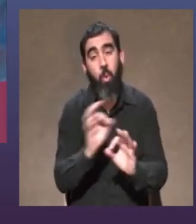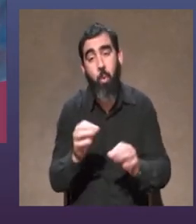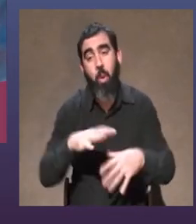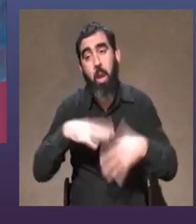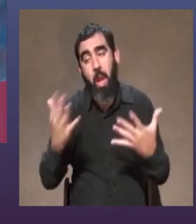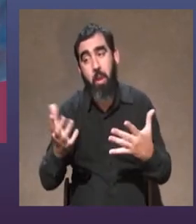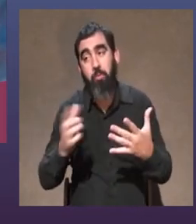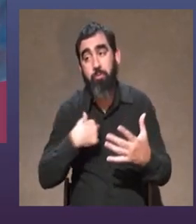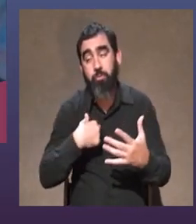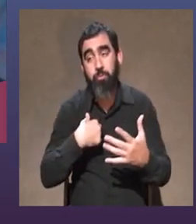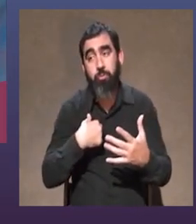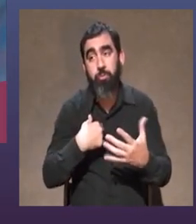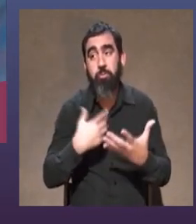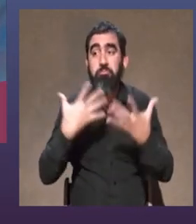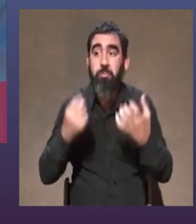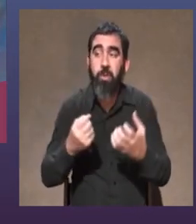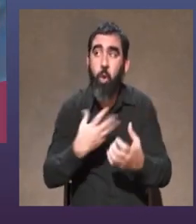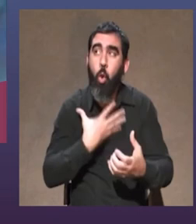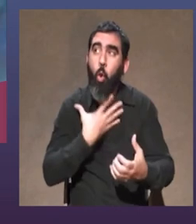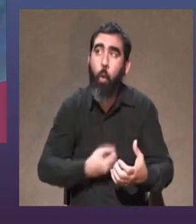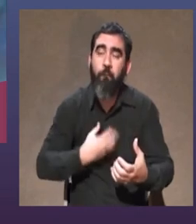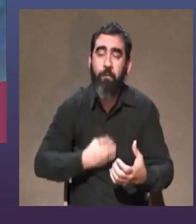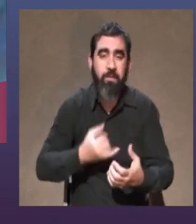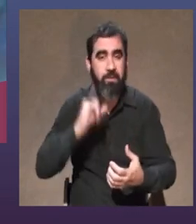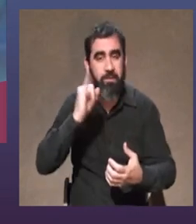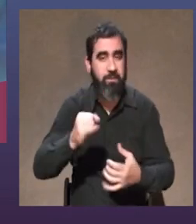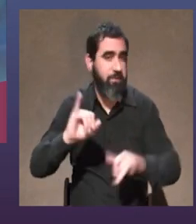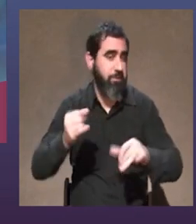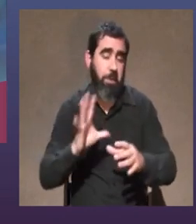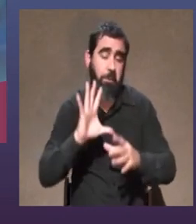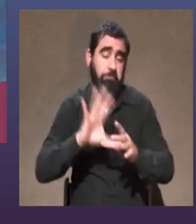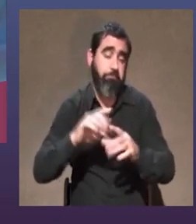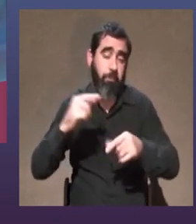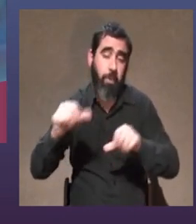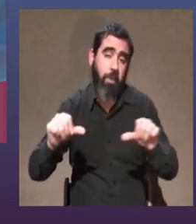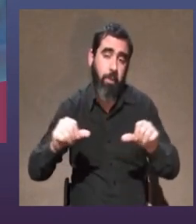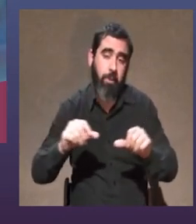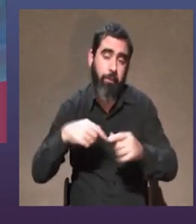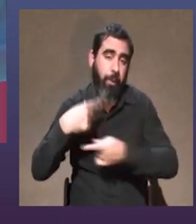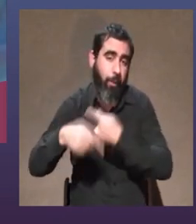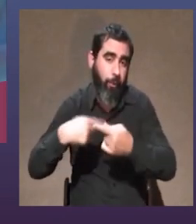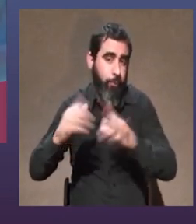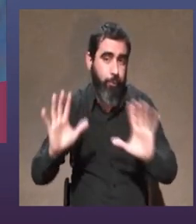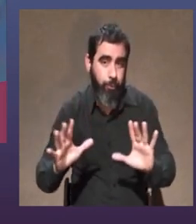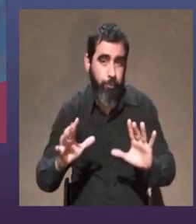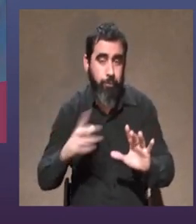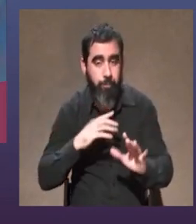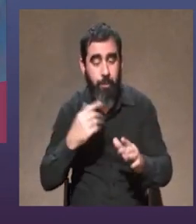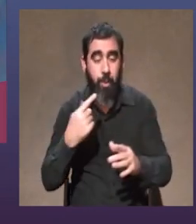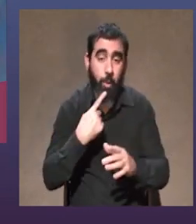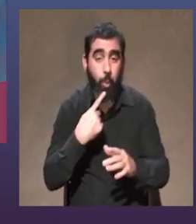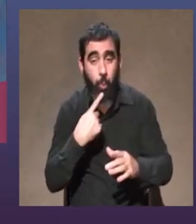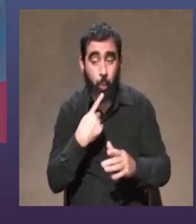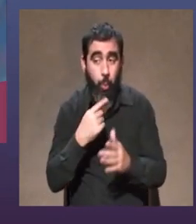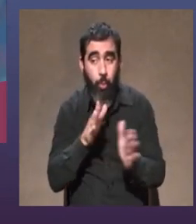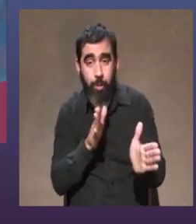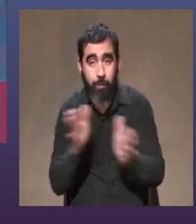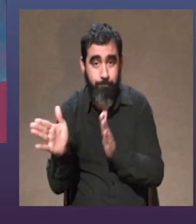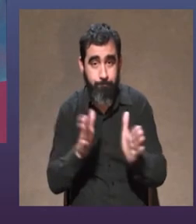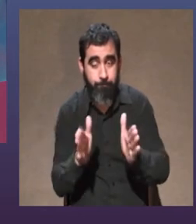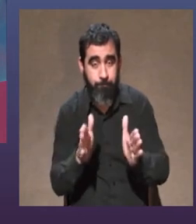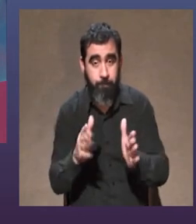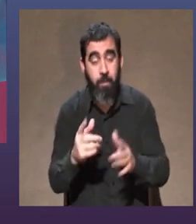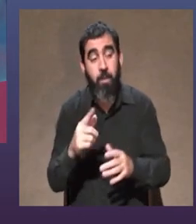o es algo con lo que uno se trata de convencer para decir bueno ya estoy en esto y me afirmo en esto no sé son como dilemas que